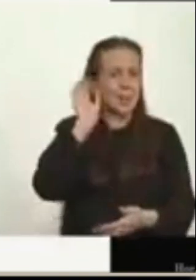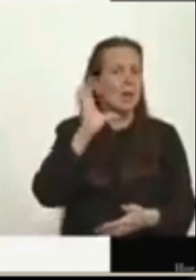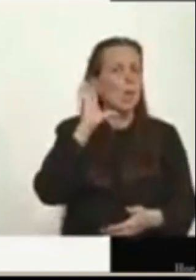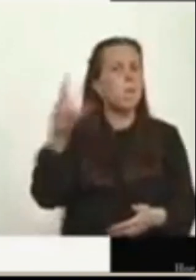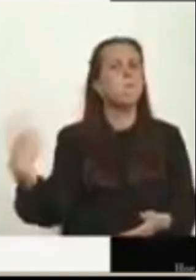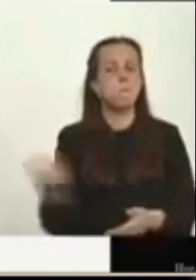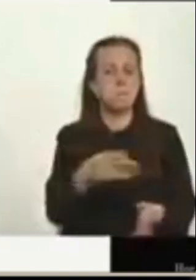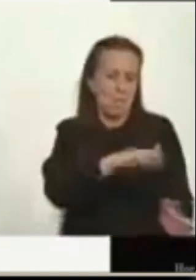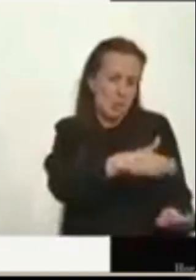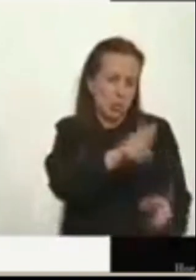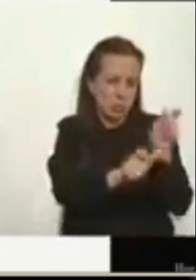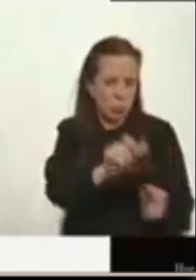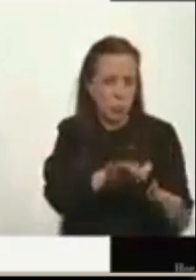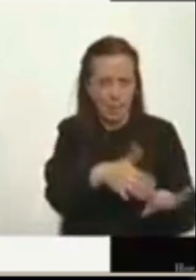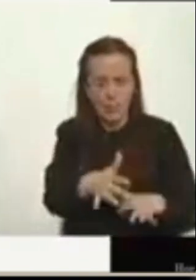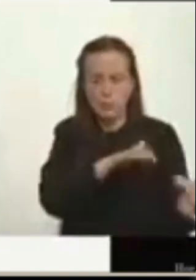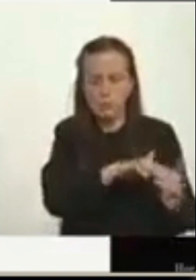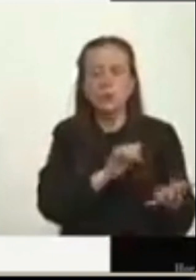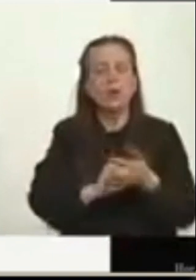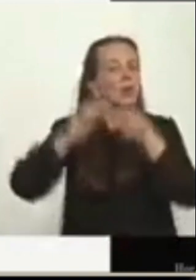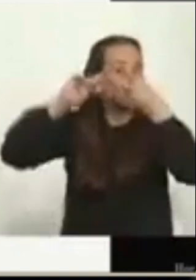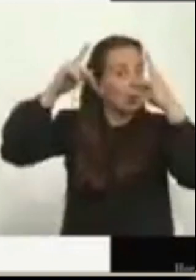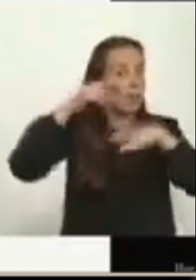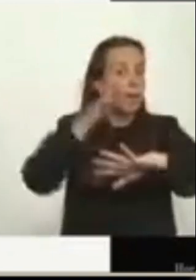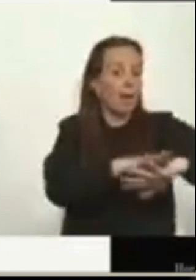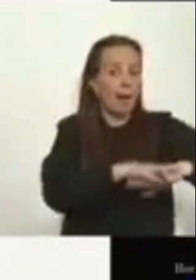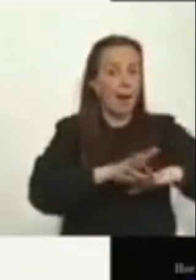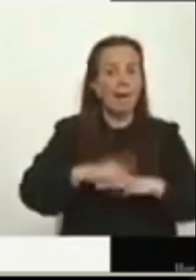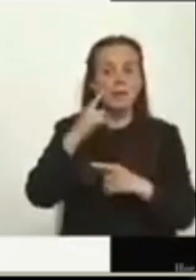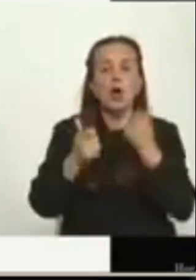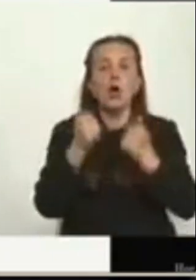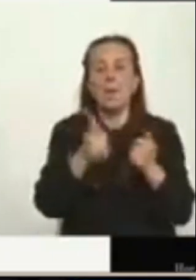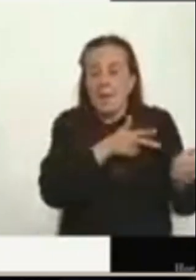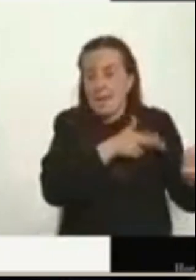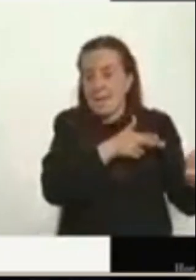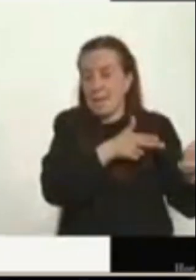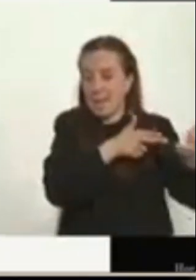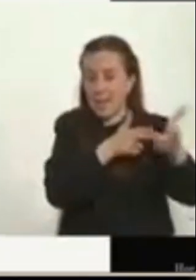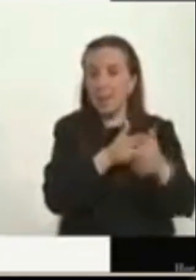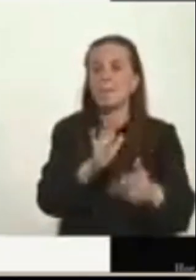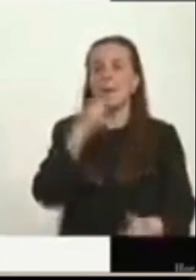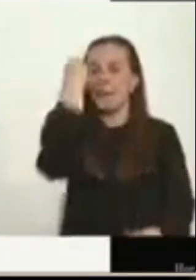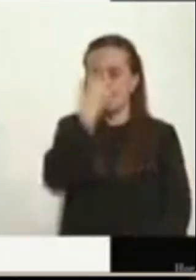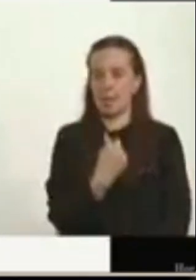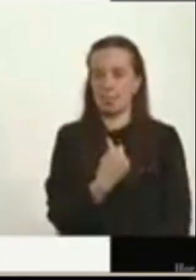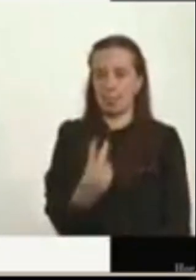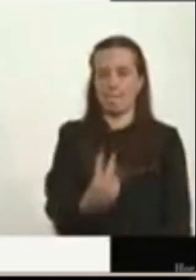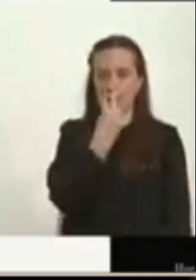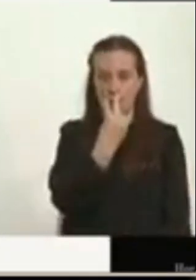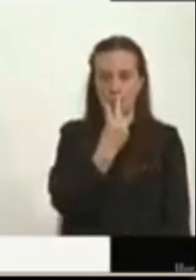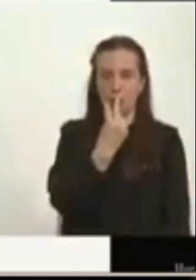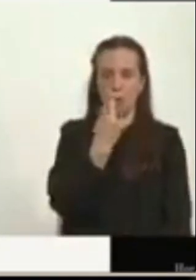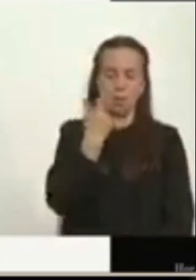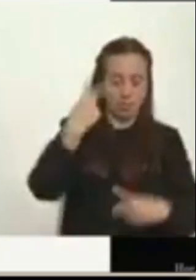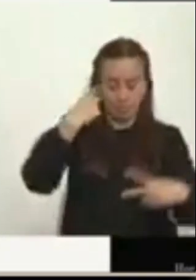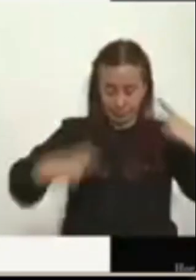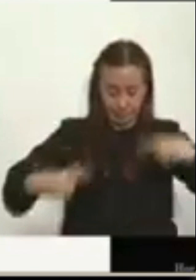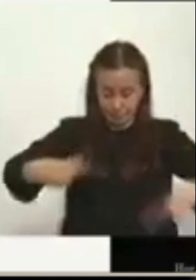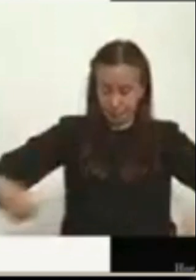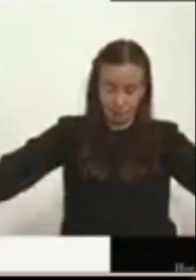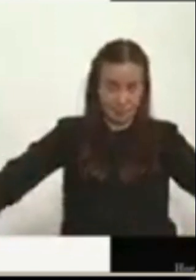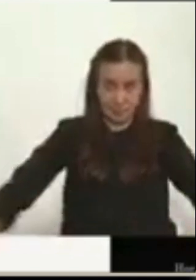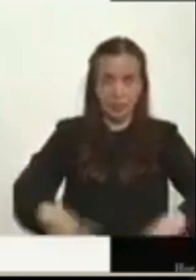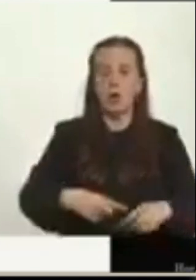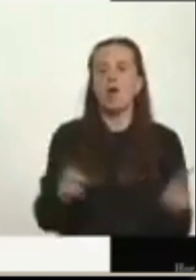combate, reportes de medicina legal y la fiscalía, son en ráfaga y de frente, con tiros dispersos, no